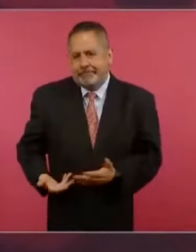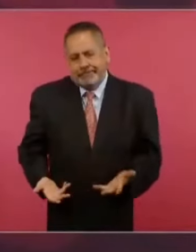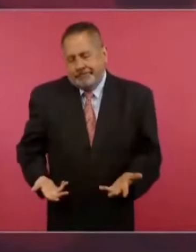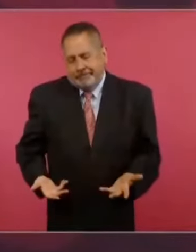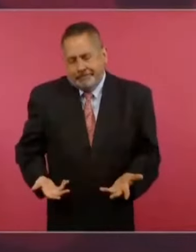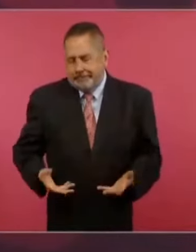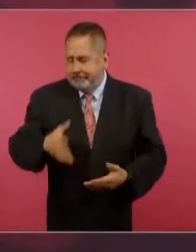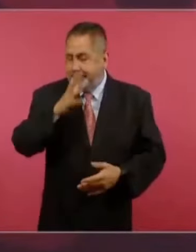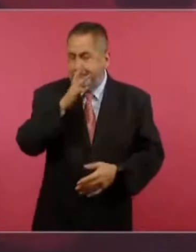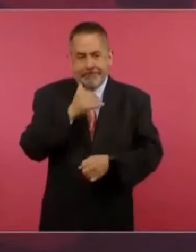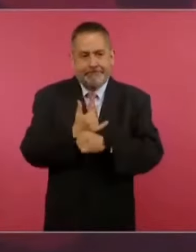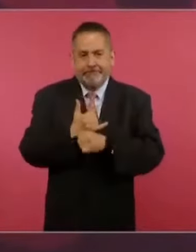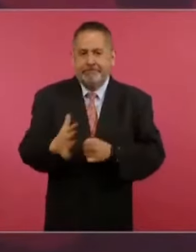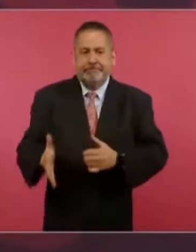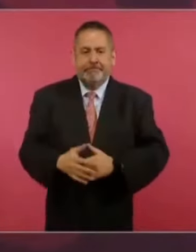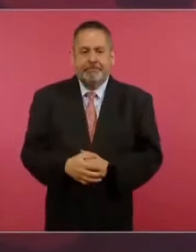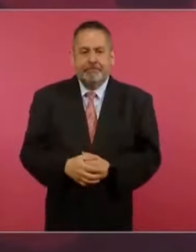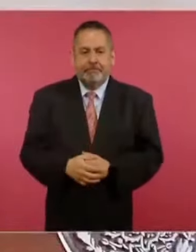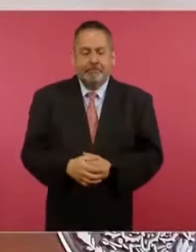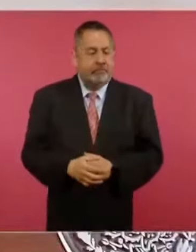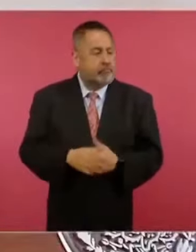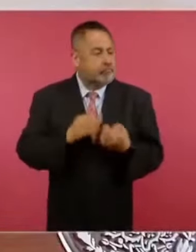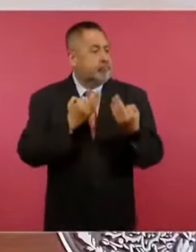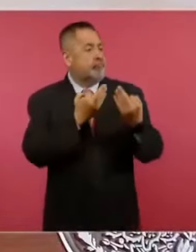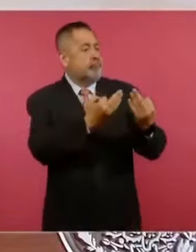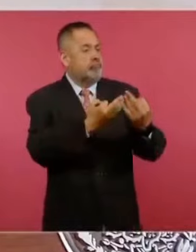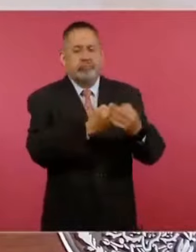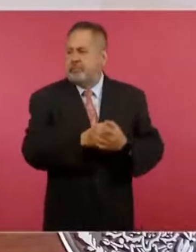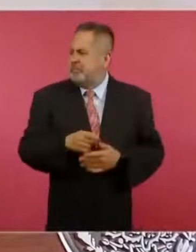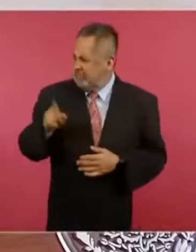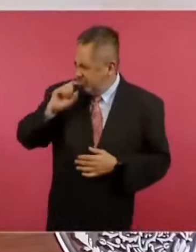sencillamente, y no podría yo enfrentarlos.